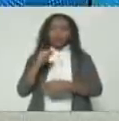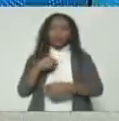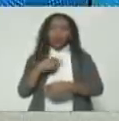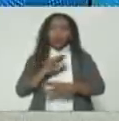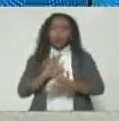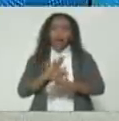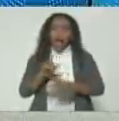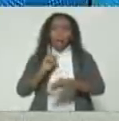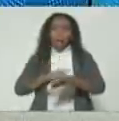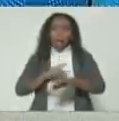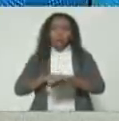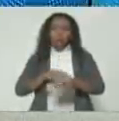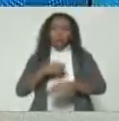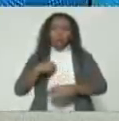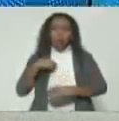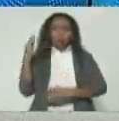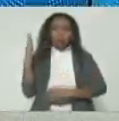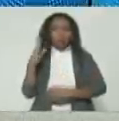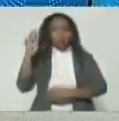momento, lo venía pensando. Creo que ha llegado el momento. Gracias. Gracias.